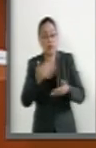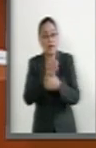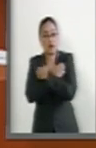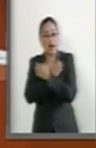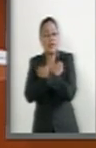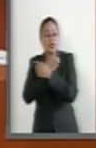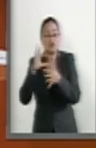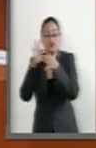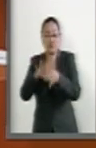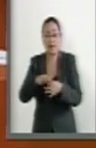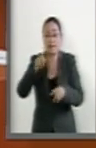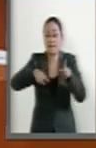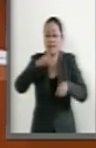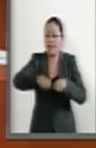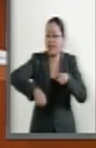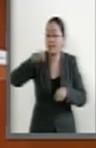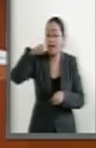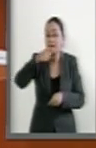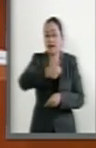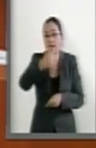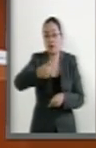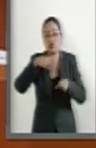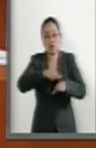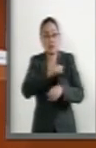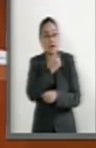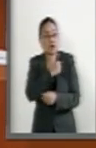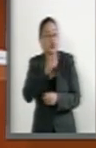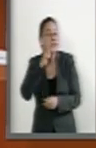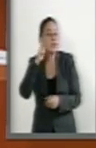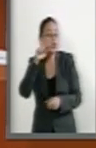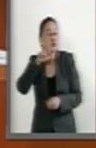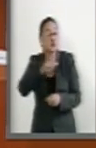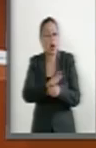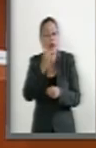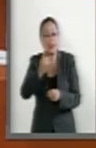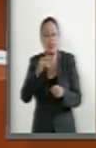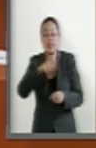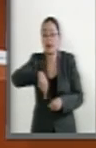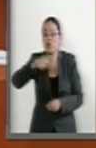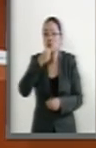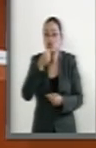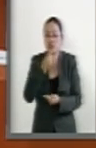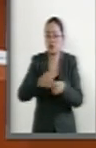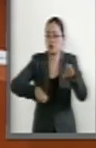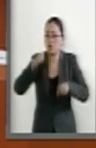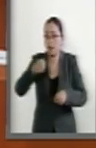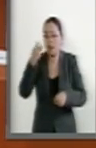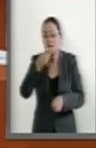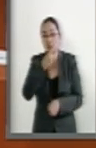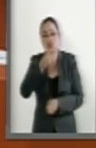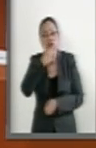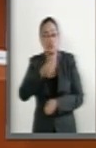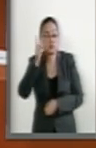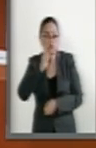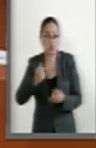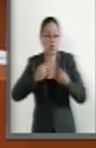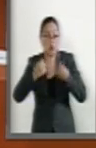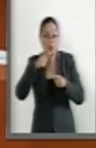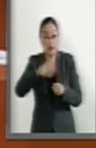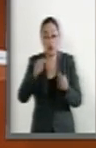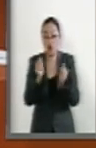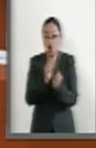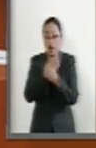acorde a la edad sobre salud sexual y reproductiva de las niñas y los niños. Solamente con educación